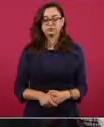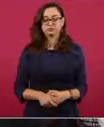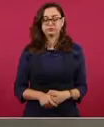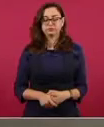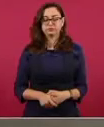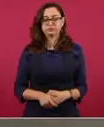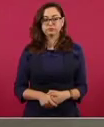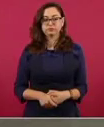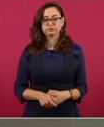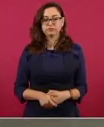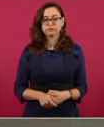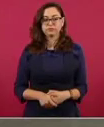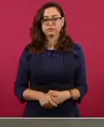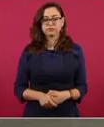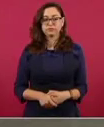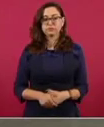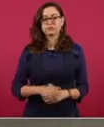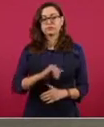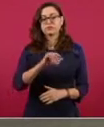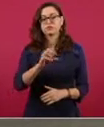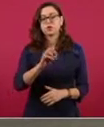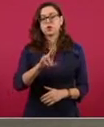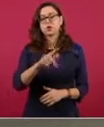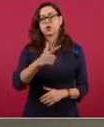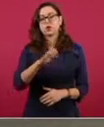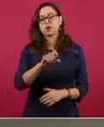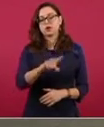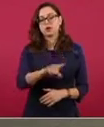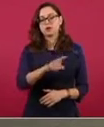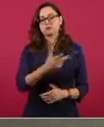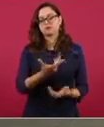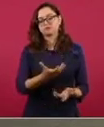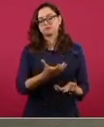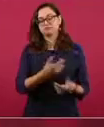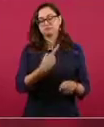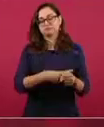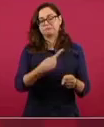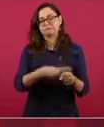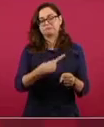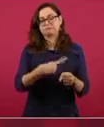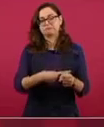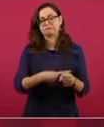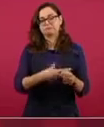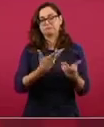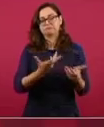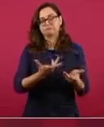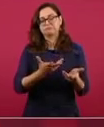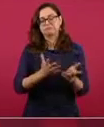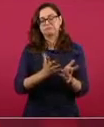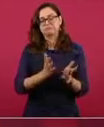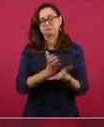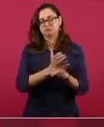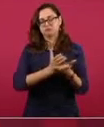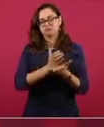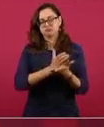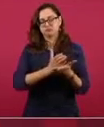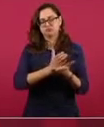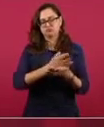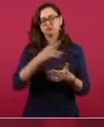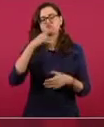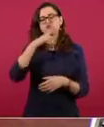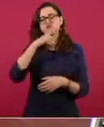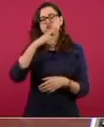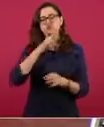Le deseamos lo mejor a Jorge, está muy fuerte, además él es